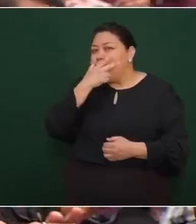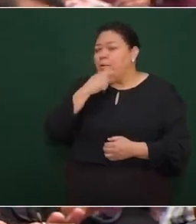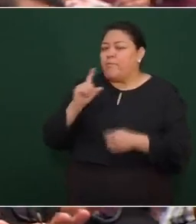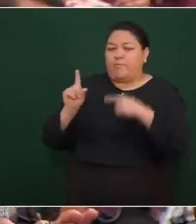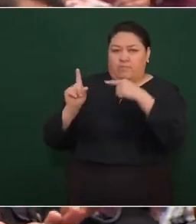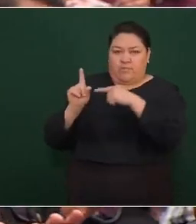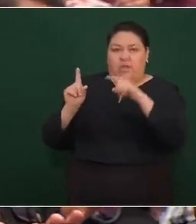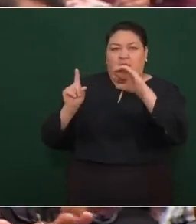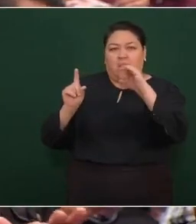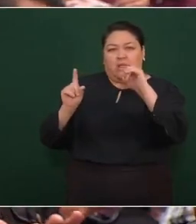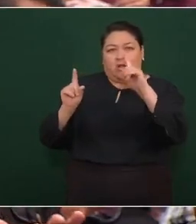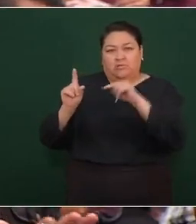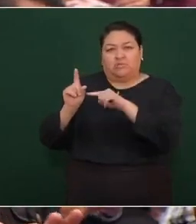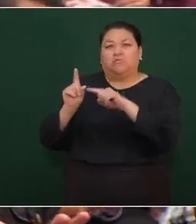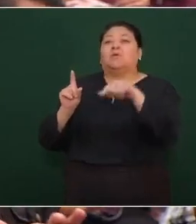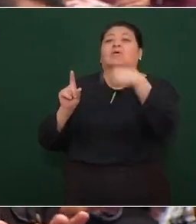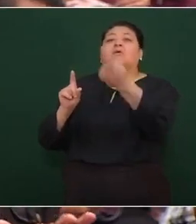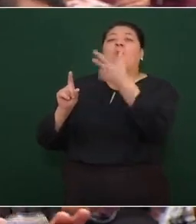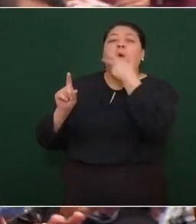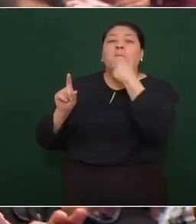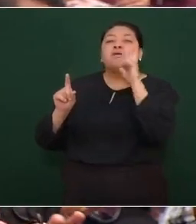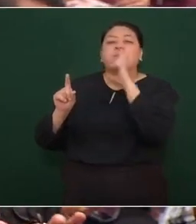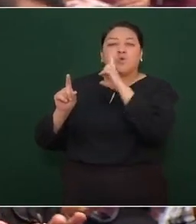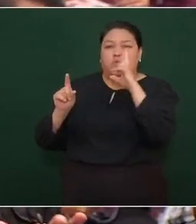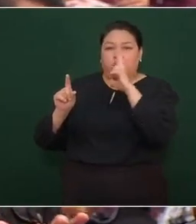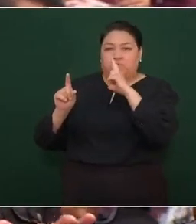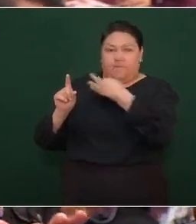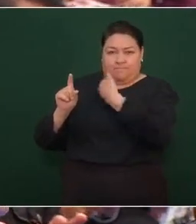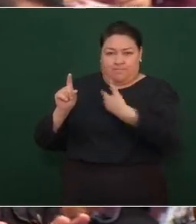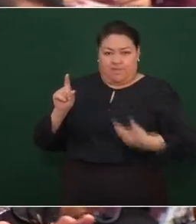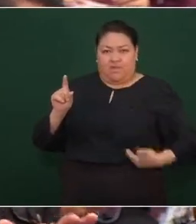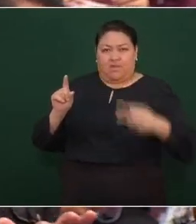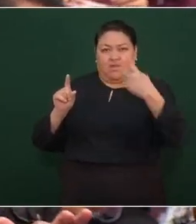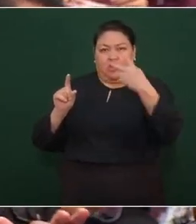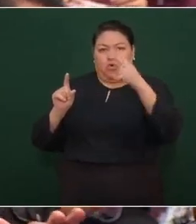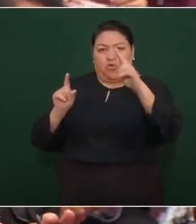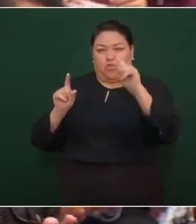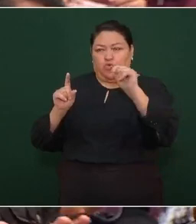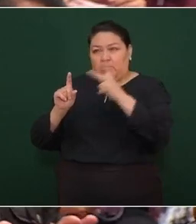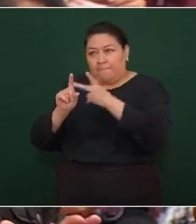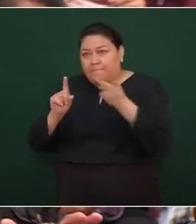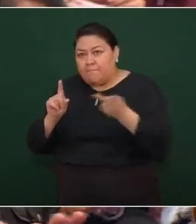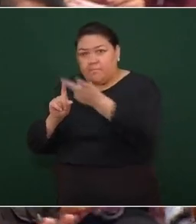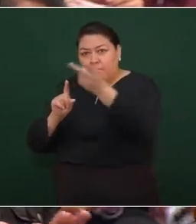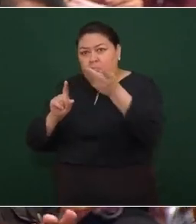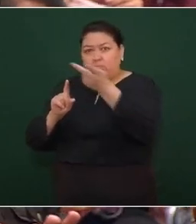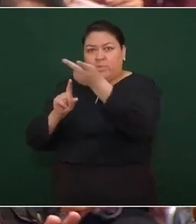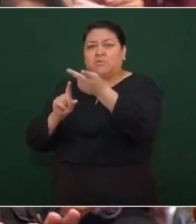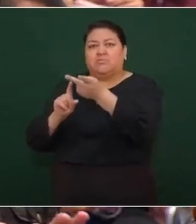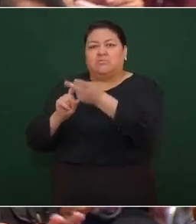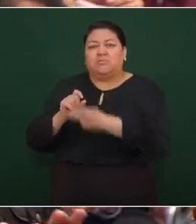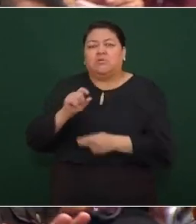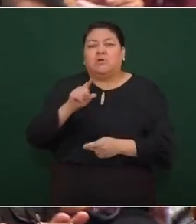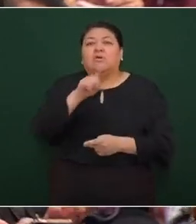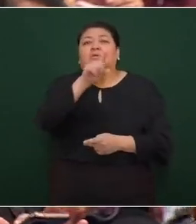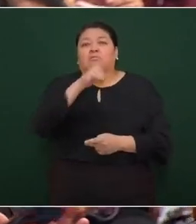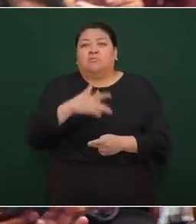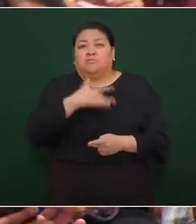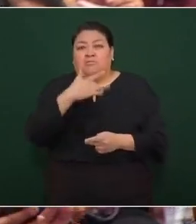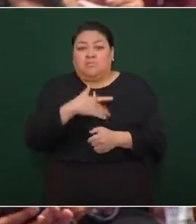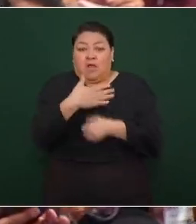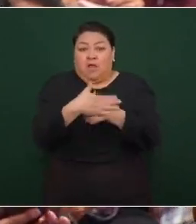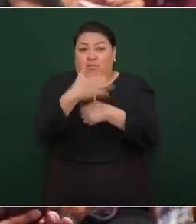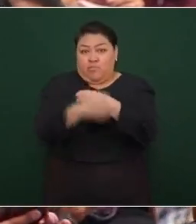Carlson al presidente Vladimir Putin. ¿Cómo ve su perspectiva? ¿Hay cambios, habrá cambios en los